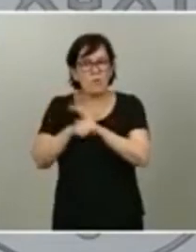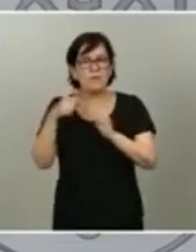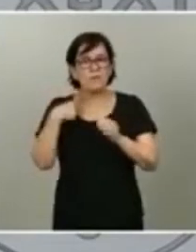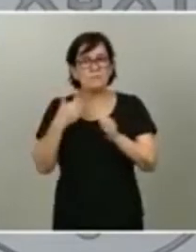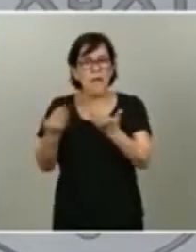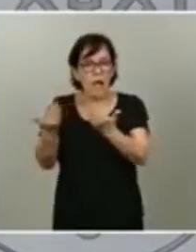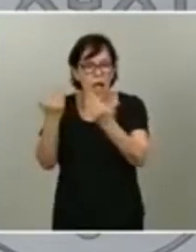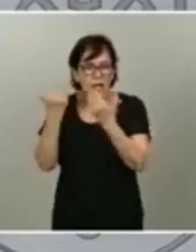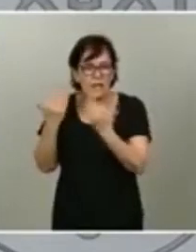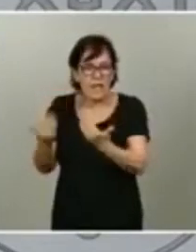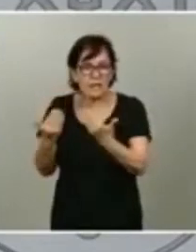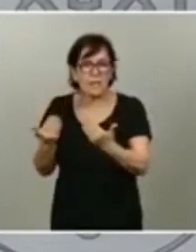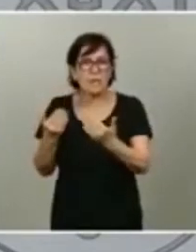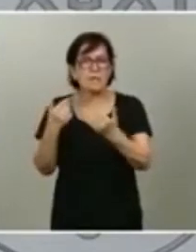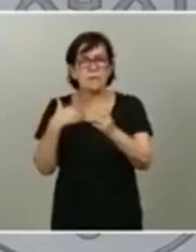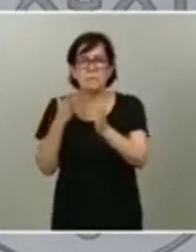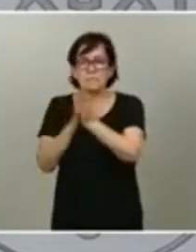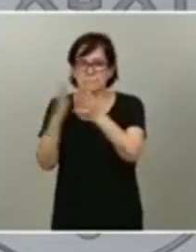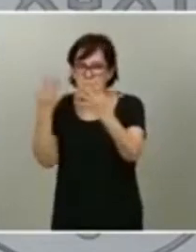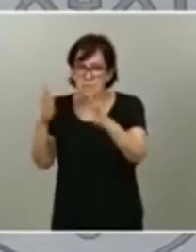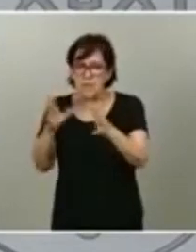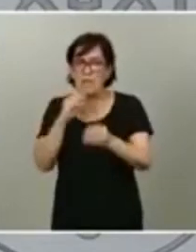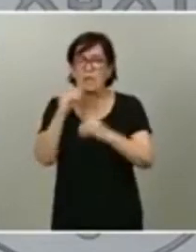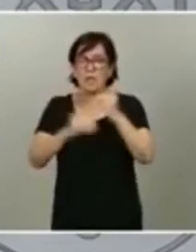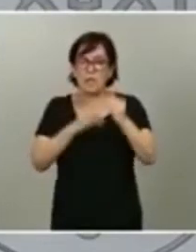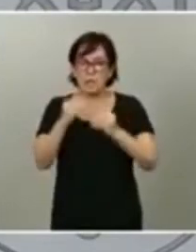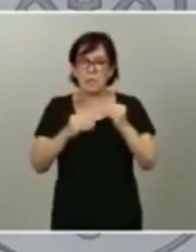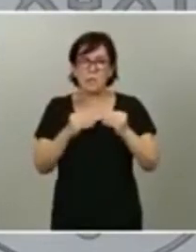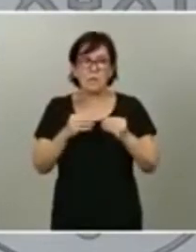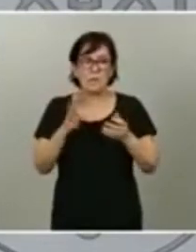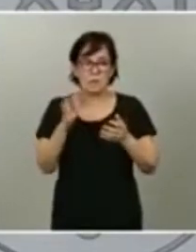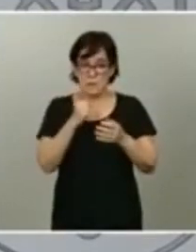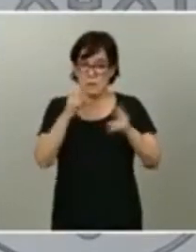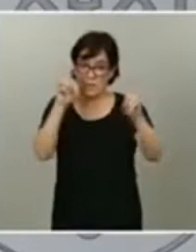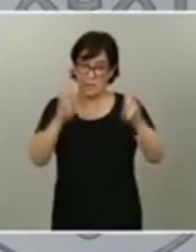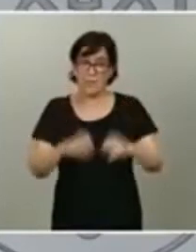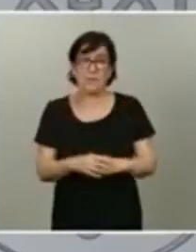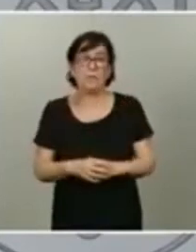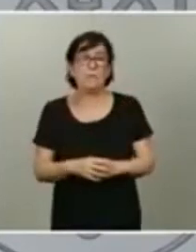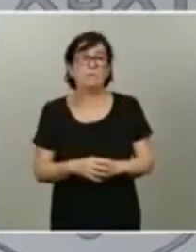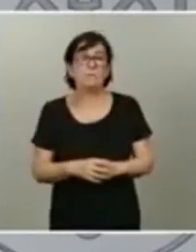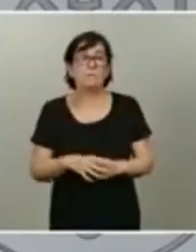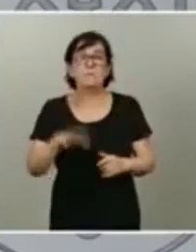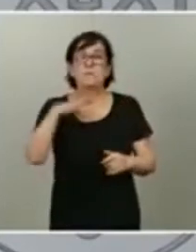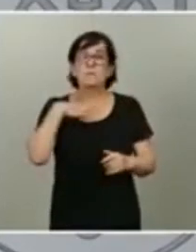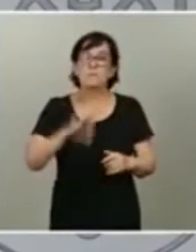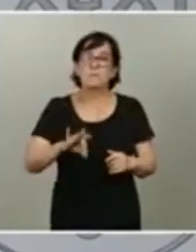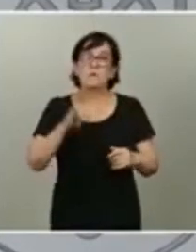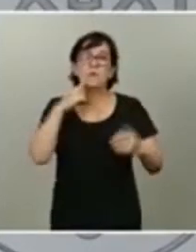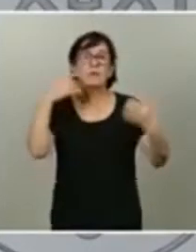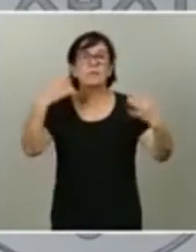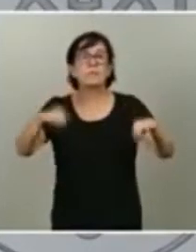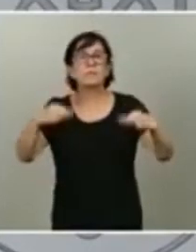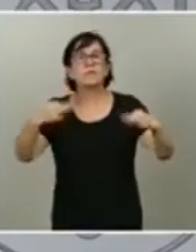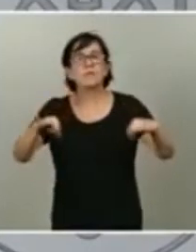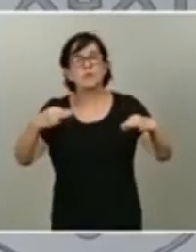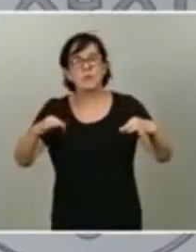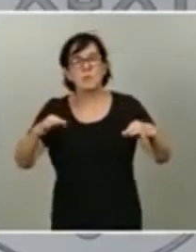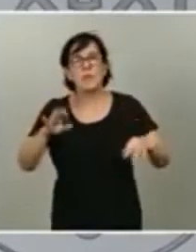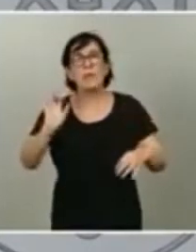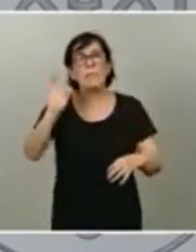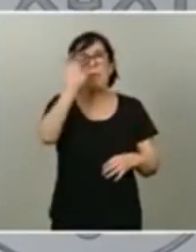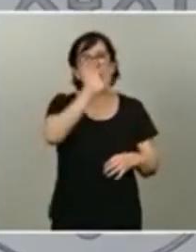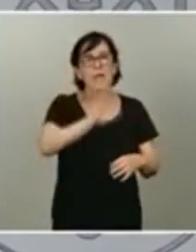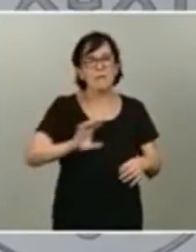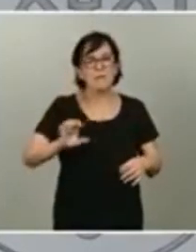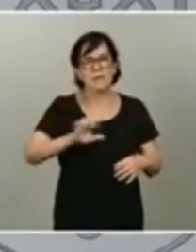que celebramos si se ha producido en esos términos y por tanto que podamos tener la normalidad que todos los países europeos tienen para poder